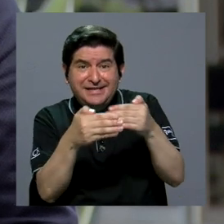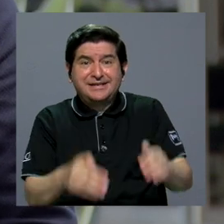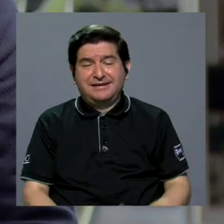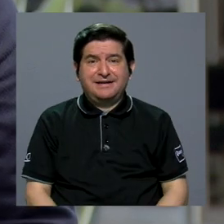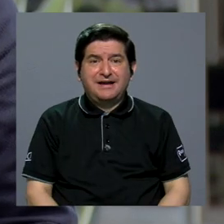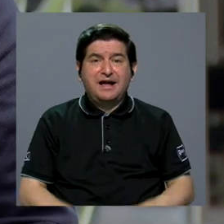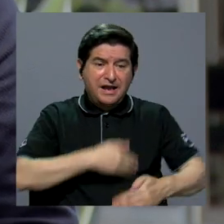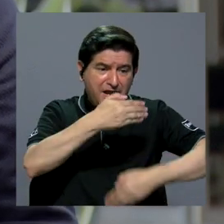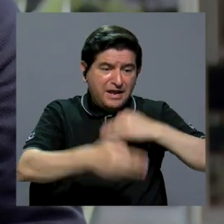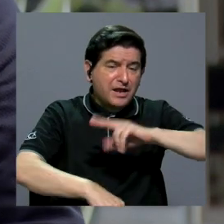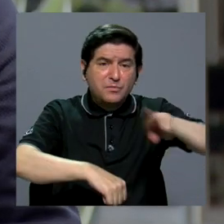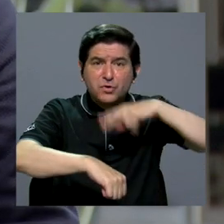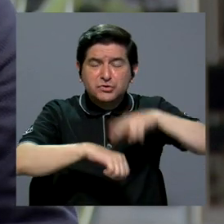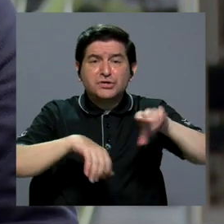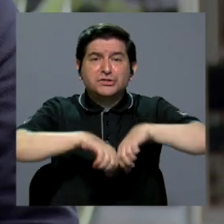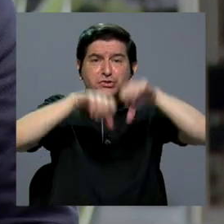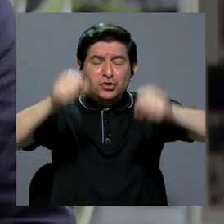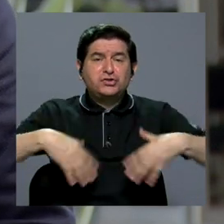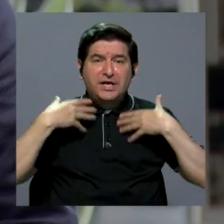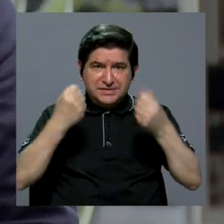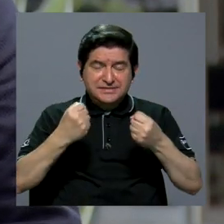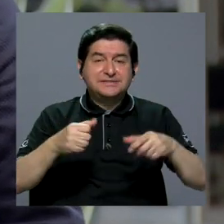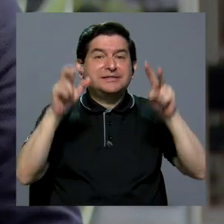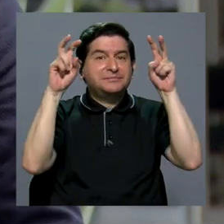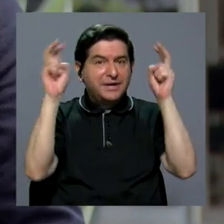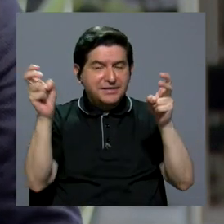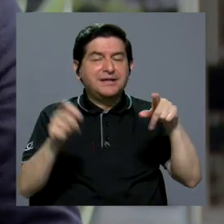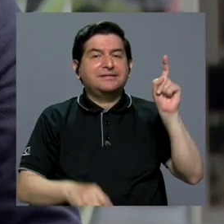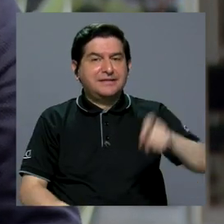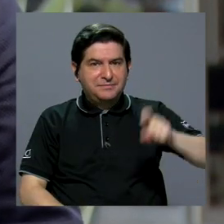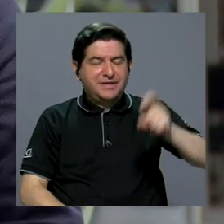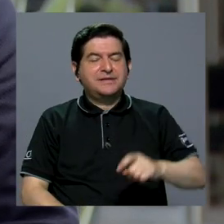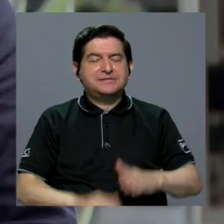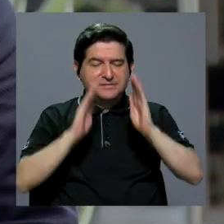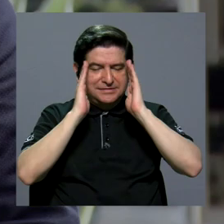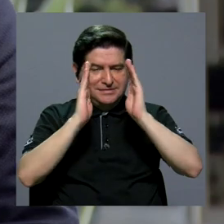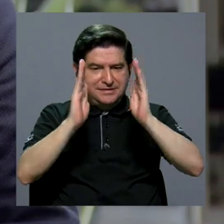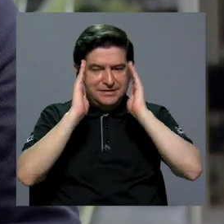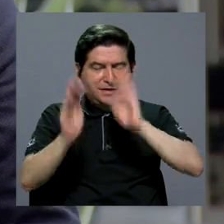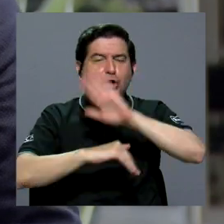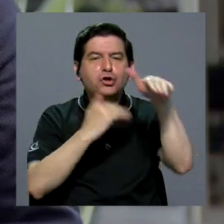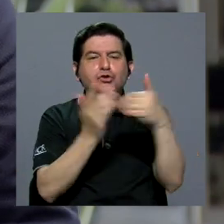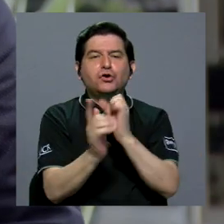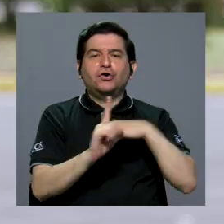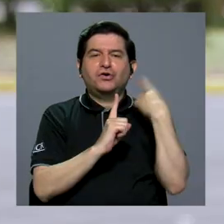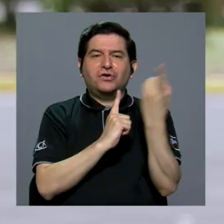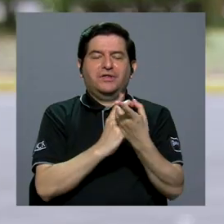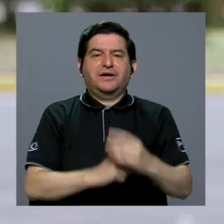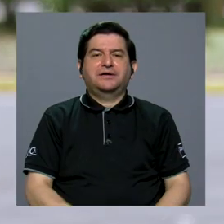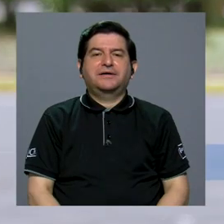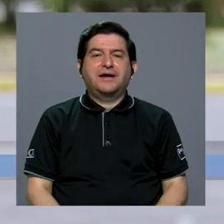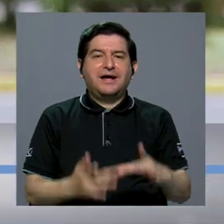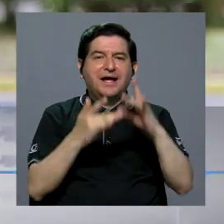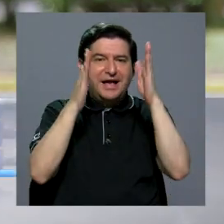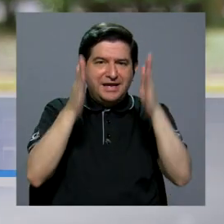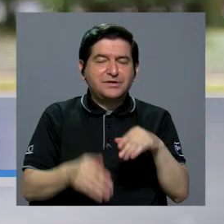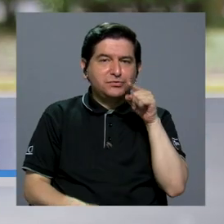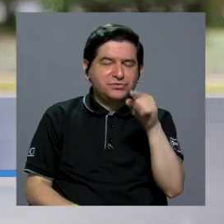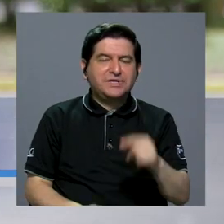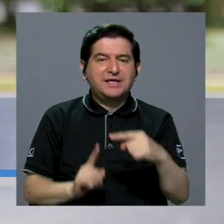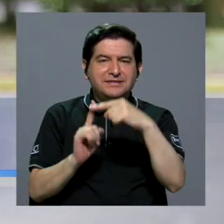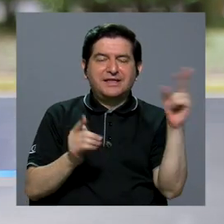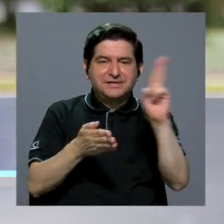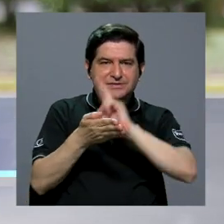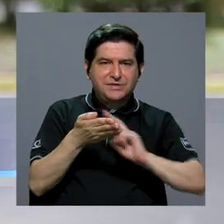dinámica normal del sistema de salud, y que es un tema que debería de ocuparnos a toda la sociedad. Como especialista y desde la